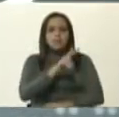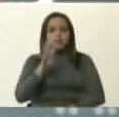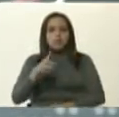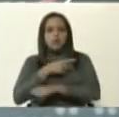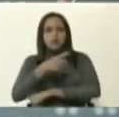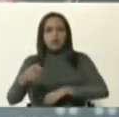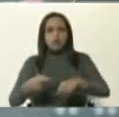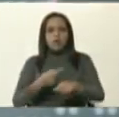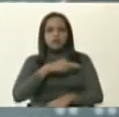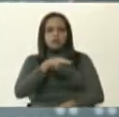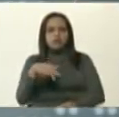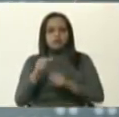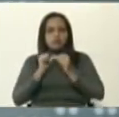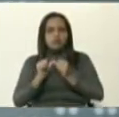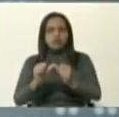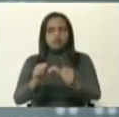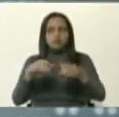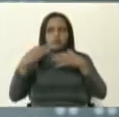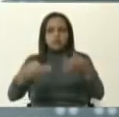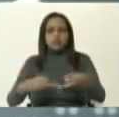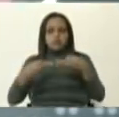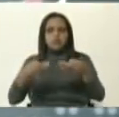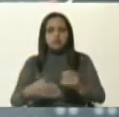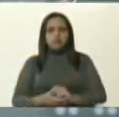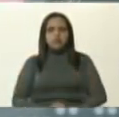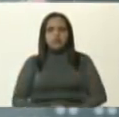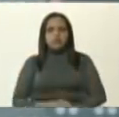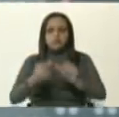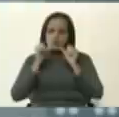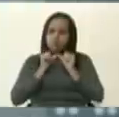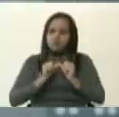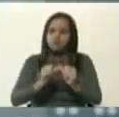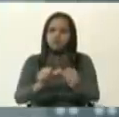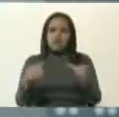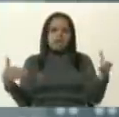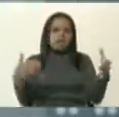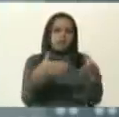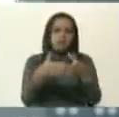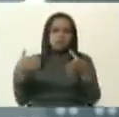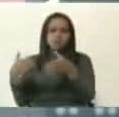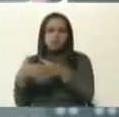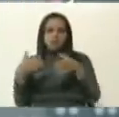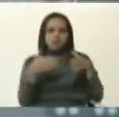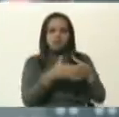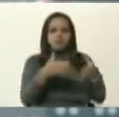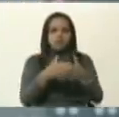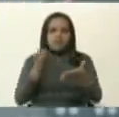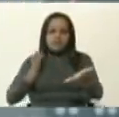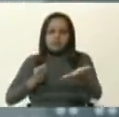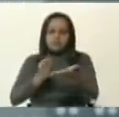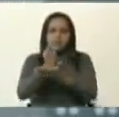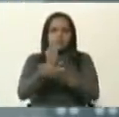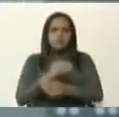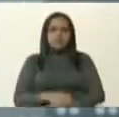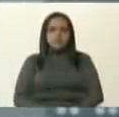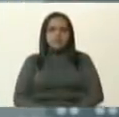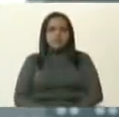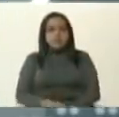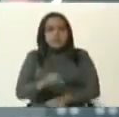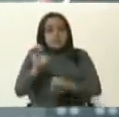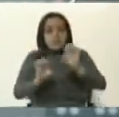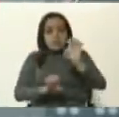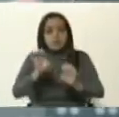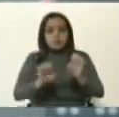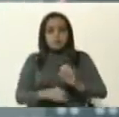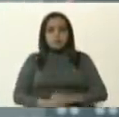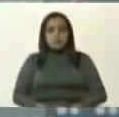nos mantenemos, como siempre, en permanente reunión, permanente seguimiento y evaluación